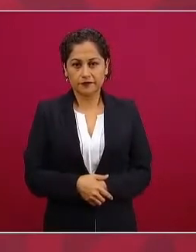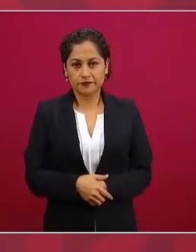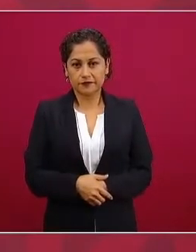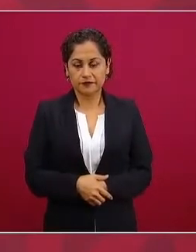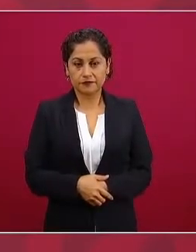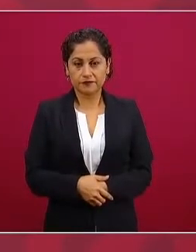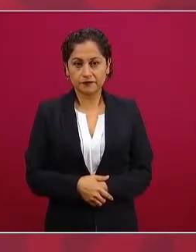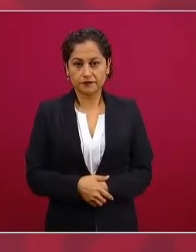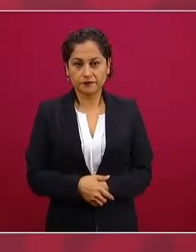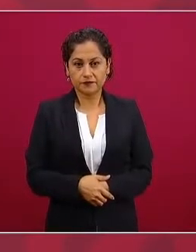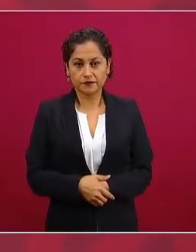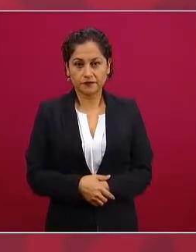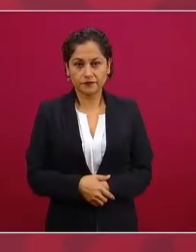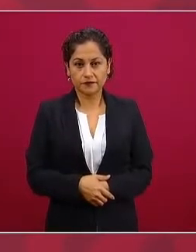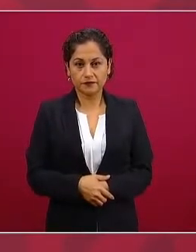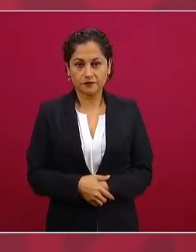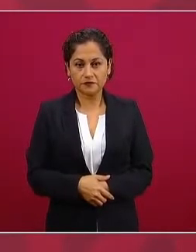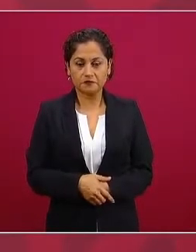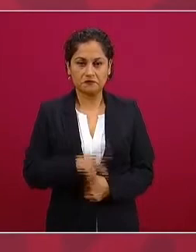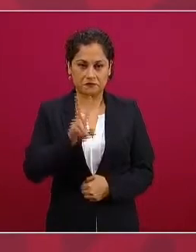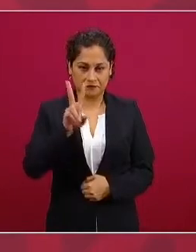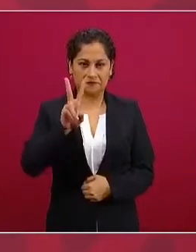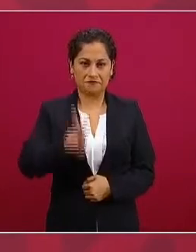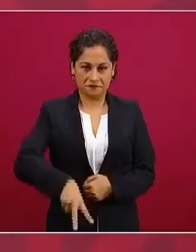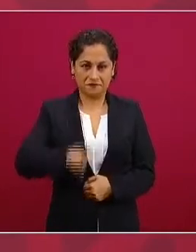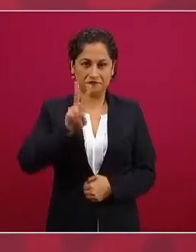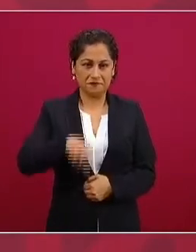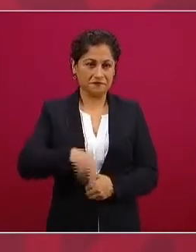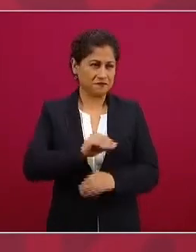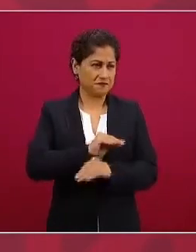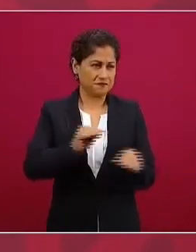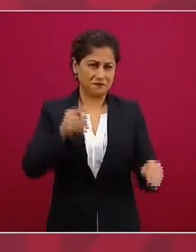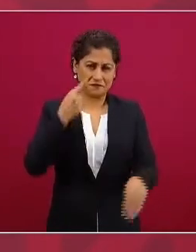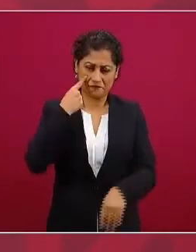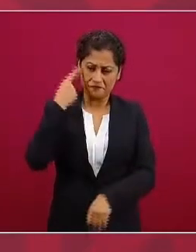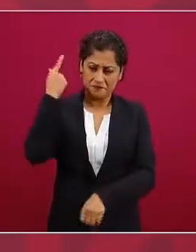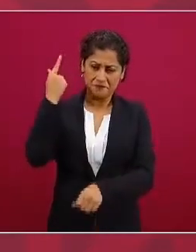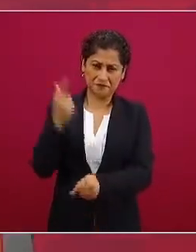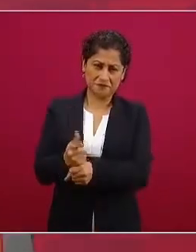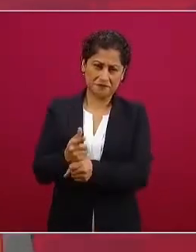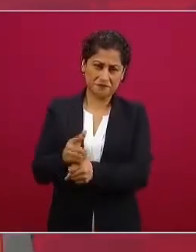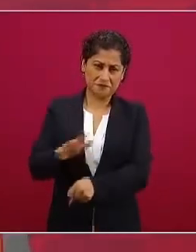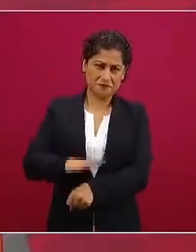hay una campaña orquestadísima